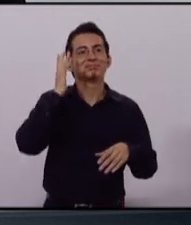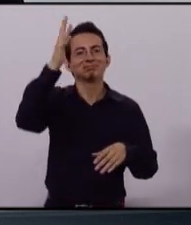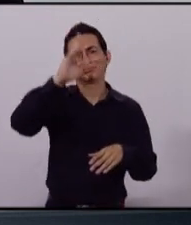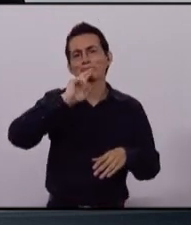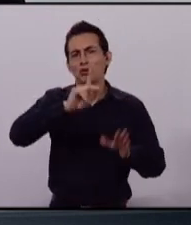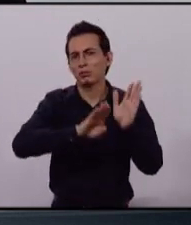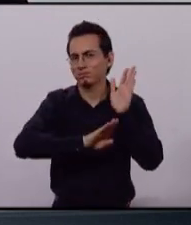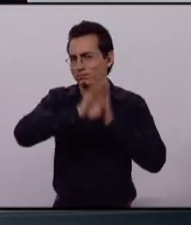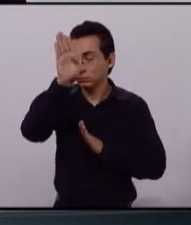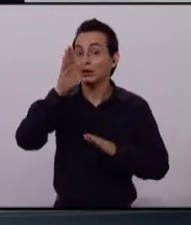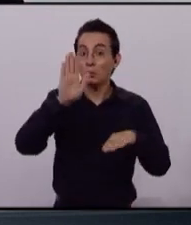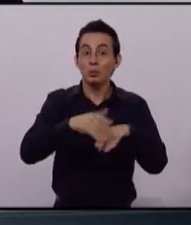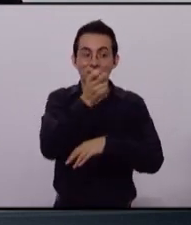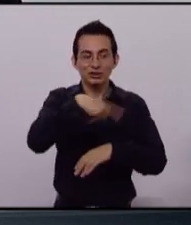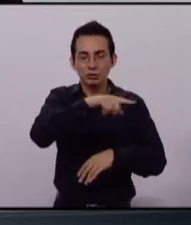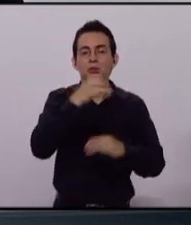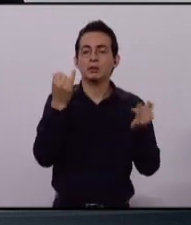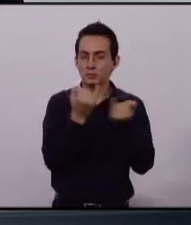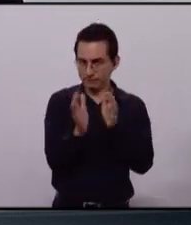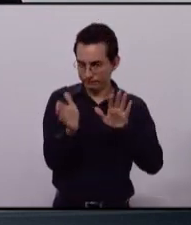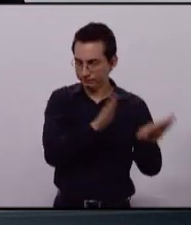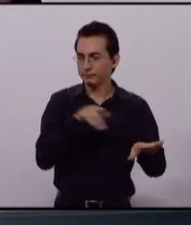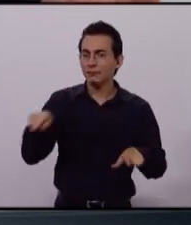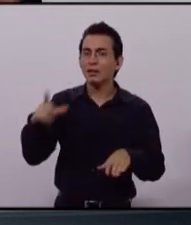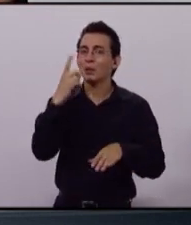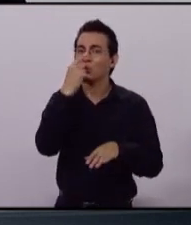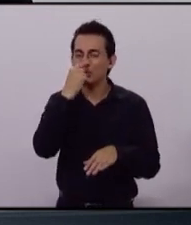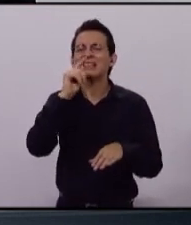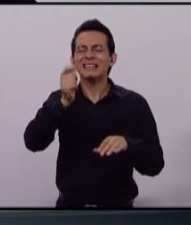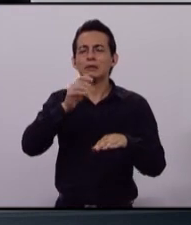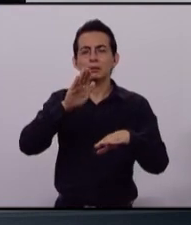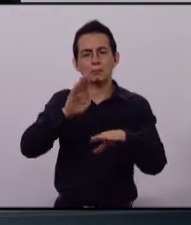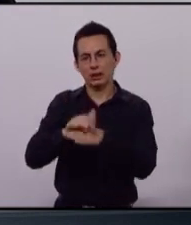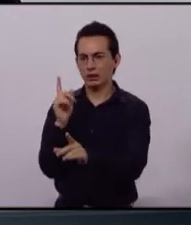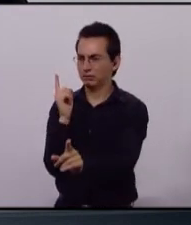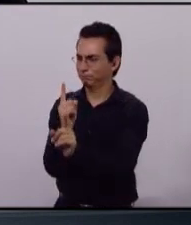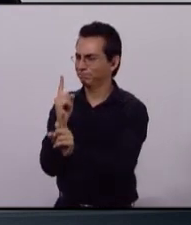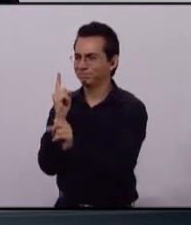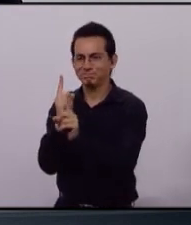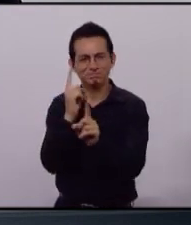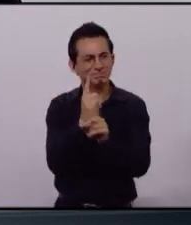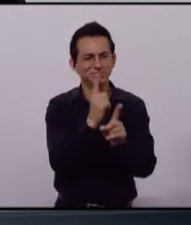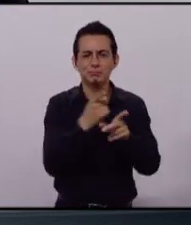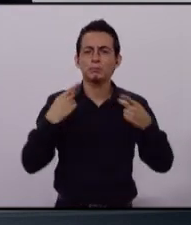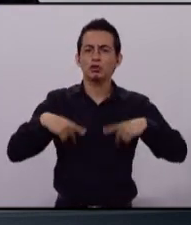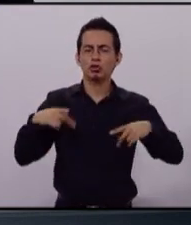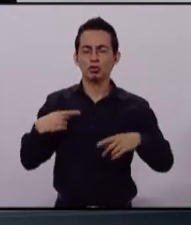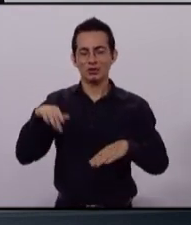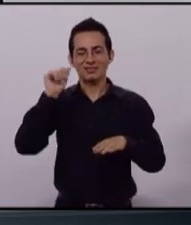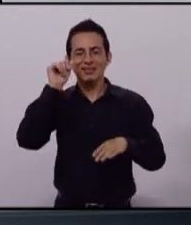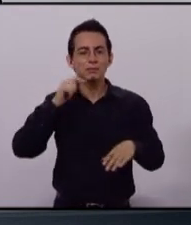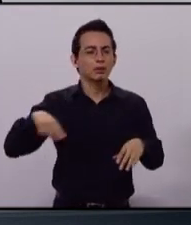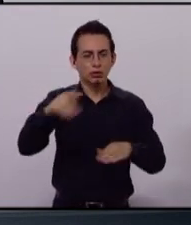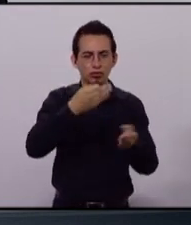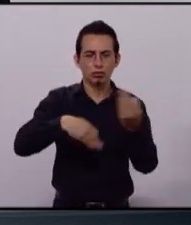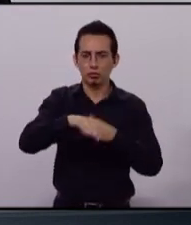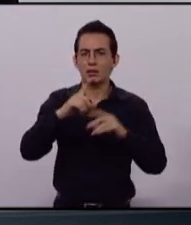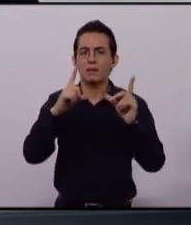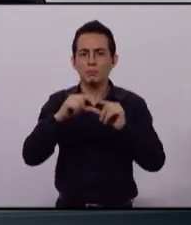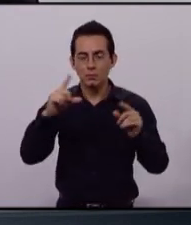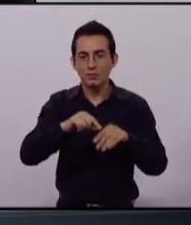Vamos a formar una policía también cercana con relación directa a la gente, estable y cotidiana con los zapopanos.